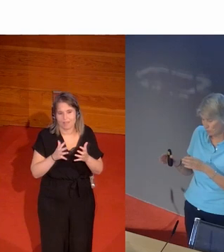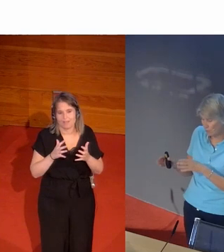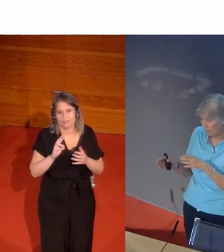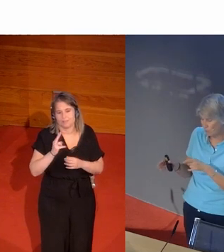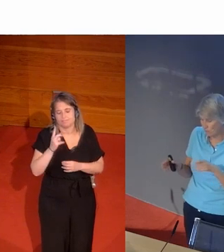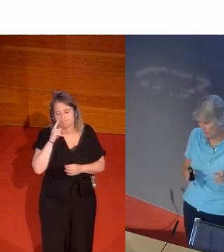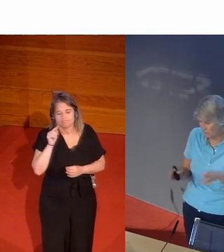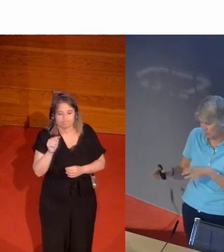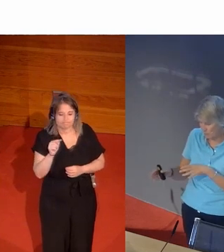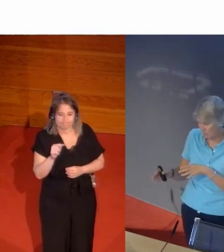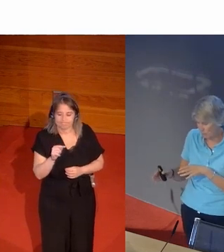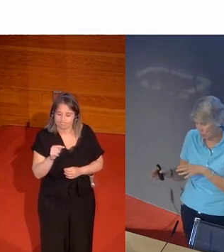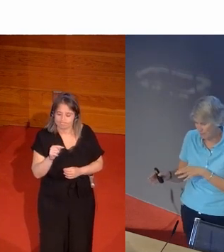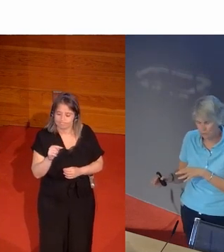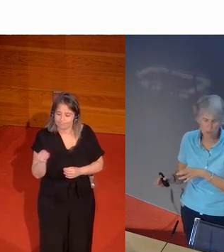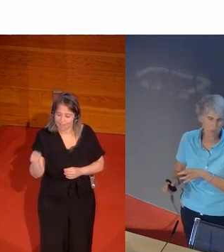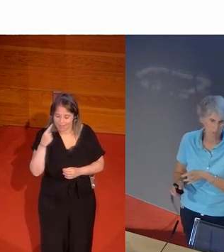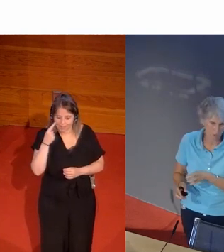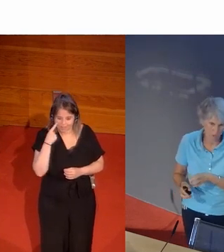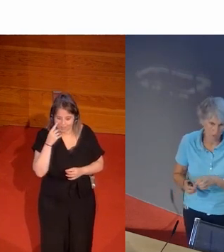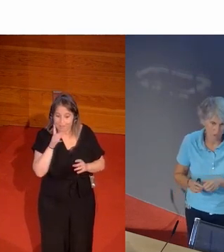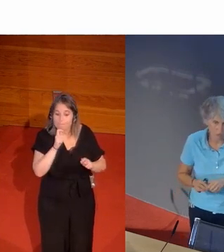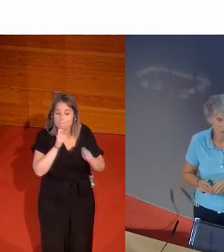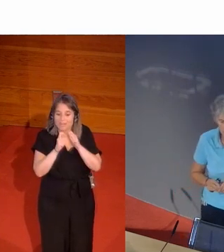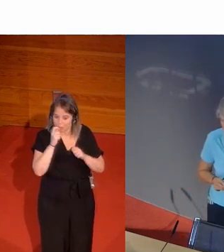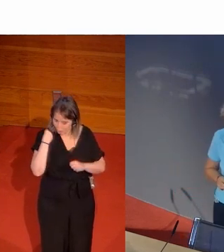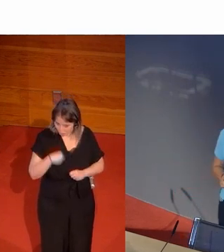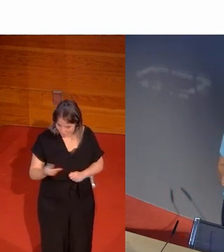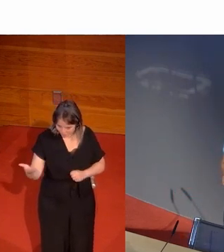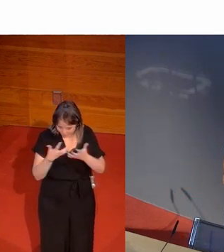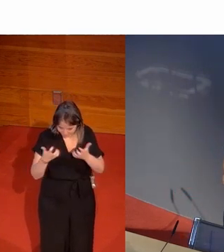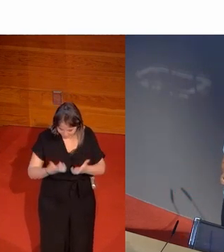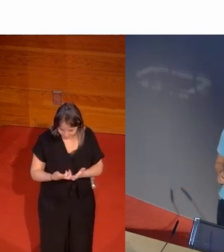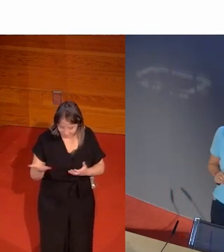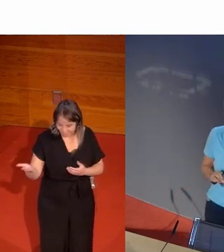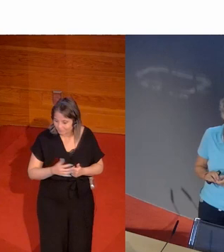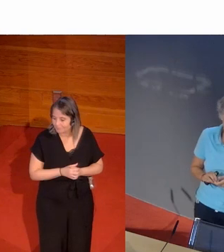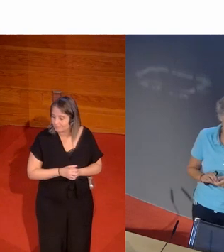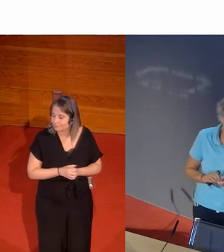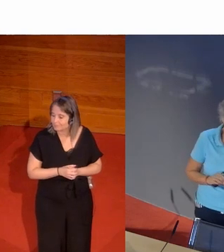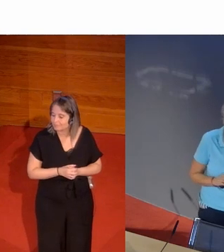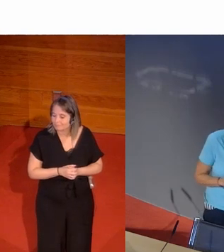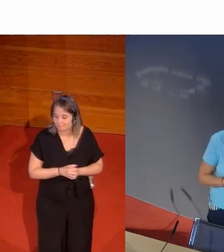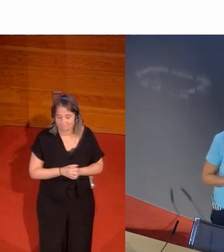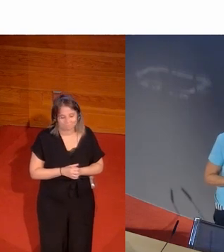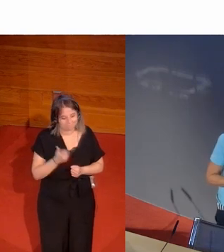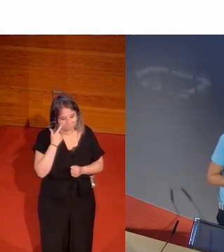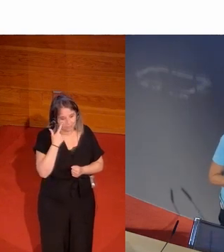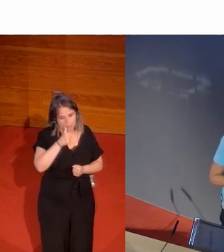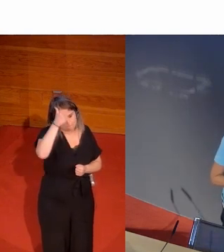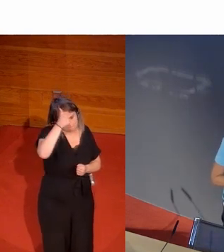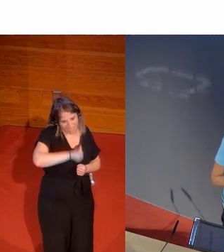Y he utilizado y ahora vamos a ver los comentarios del mismo periódico del New York Times con claro sesgo